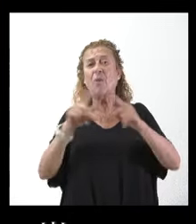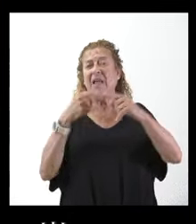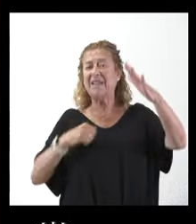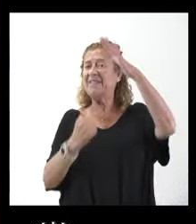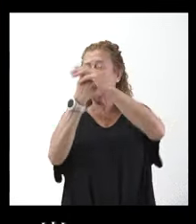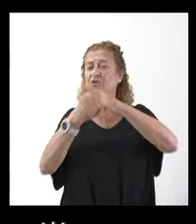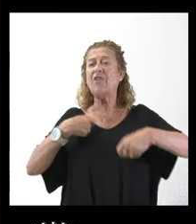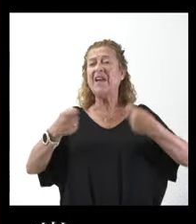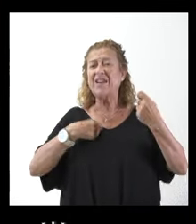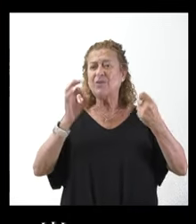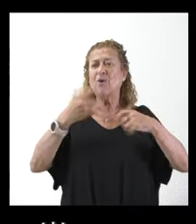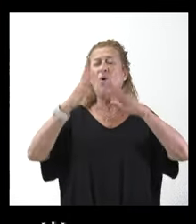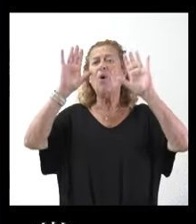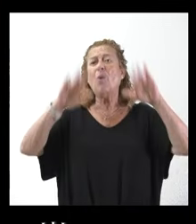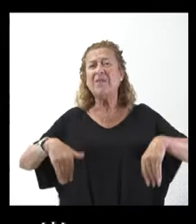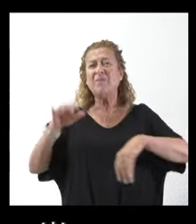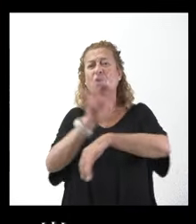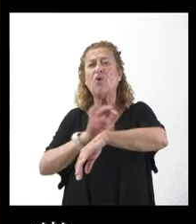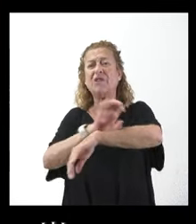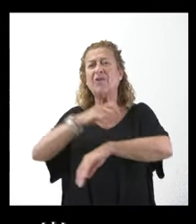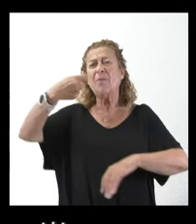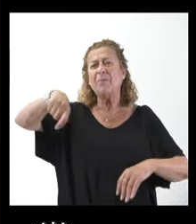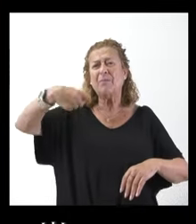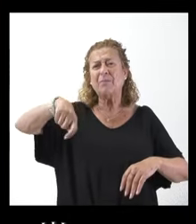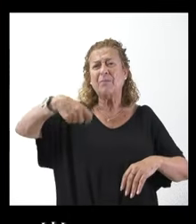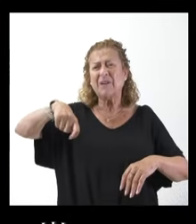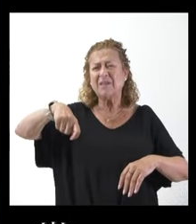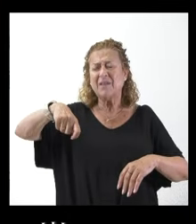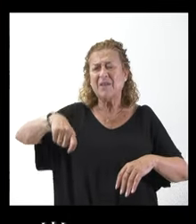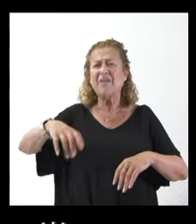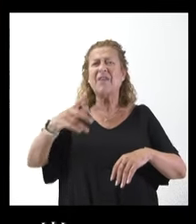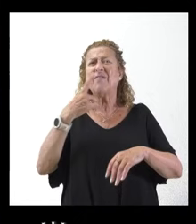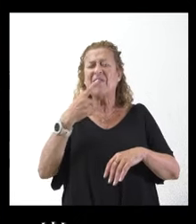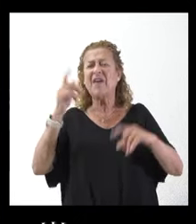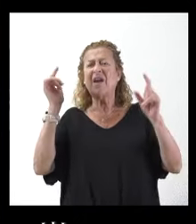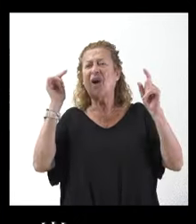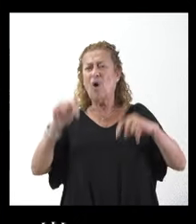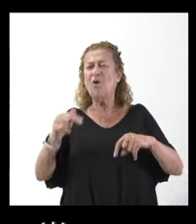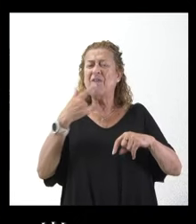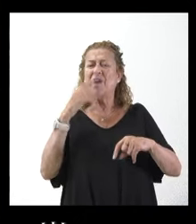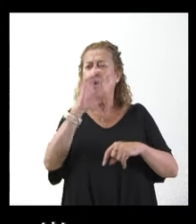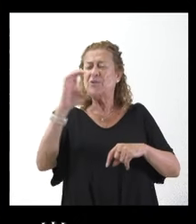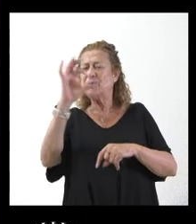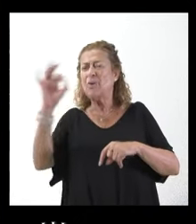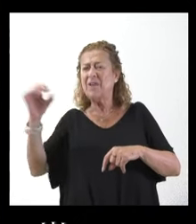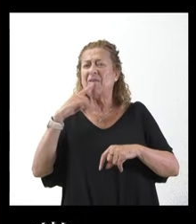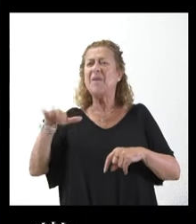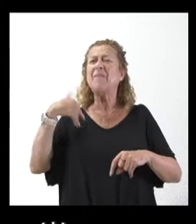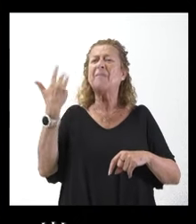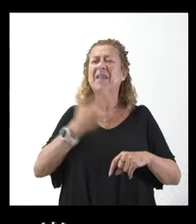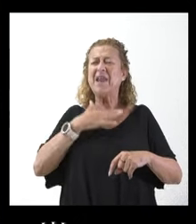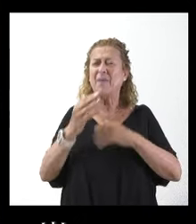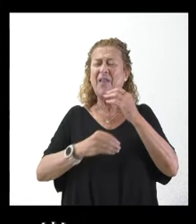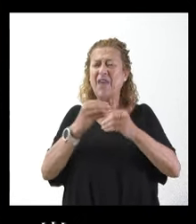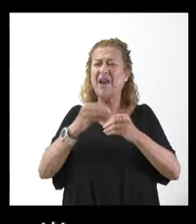ello. Y, por último, al consejero de la Presidencia nos ha anunciado hoy comisiones obreras que mañana van a registrar una serie de